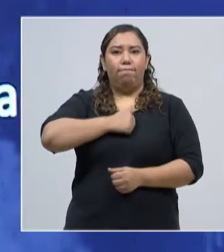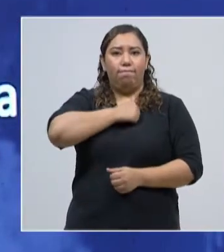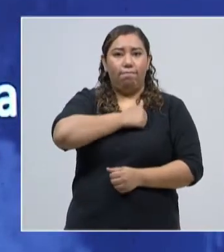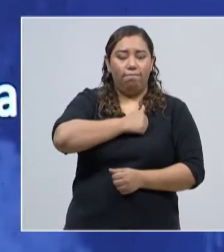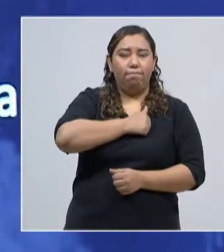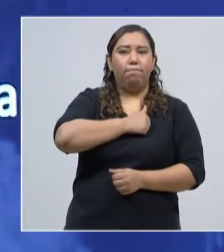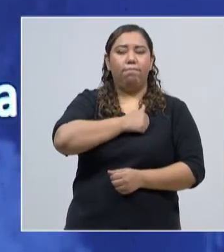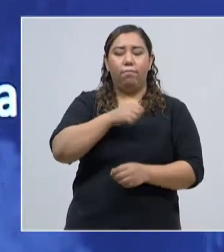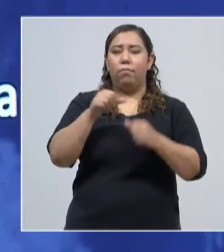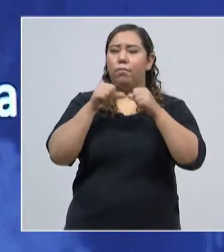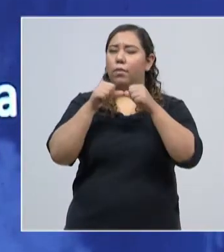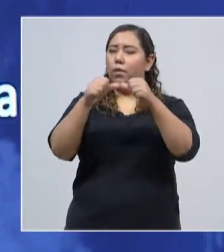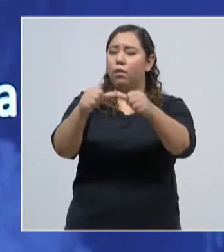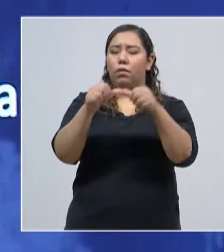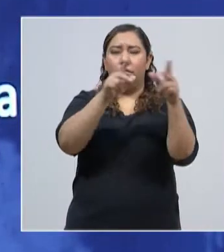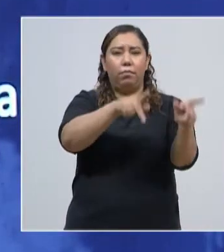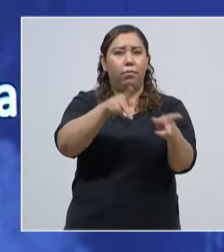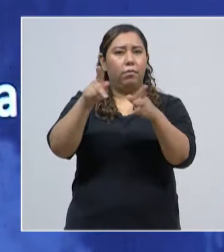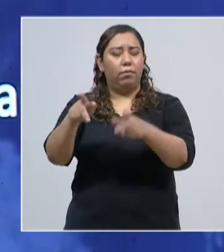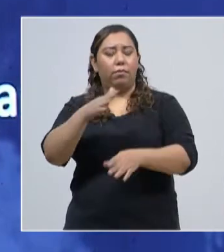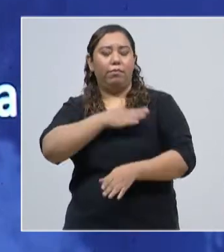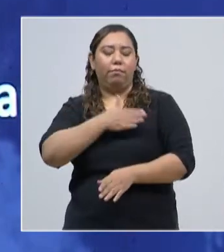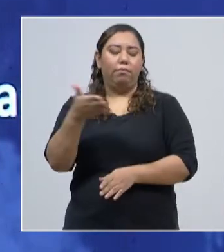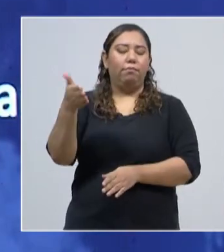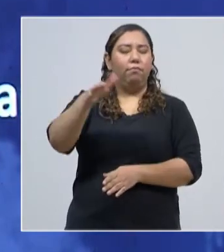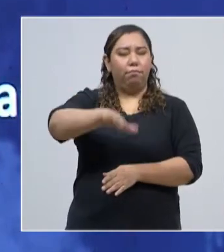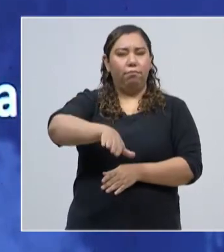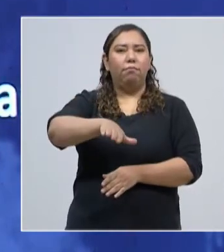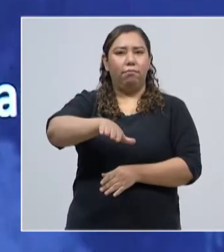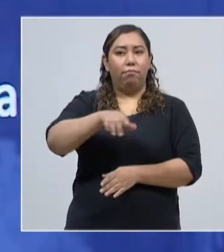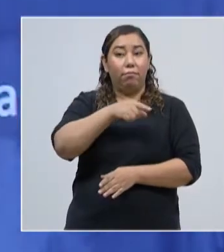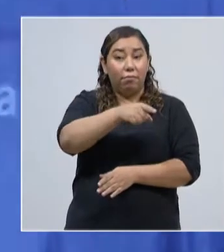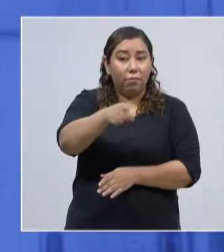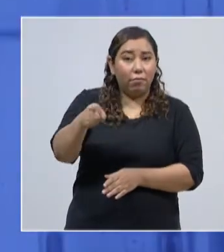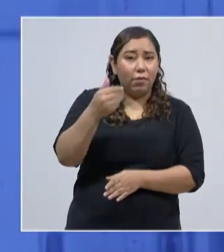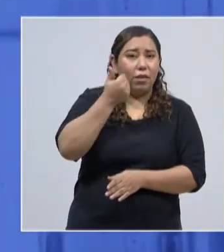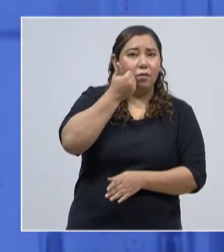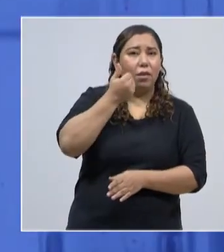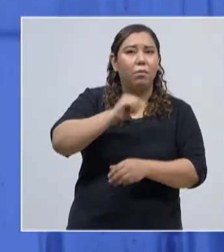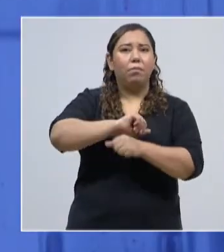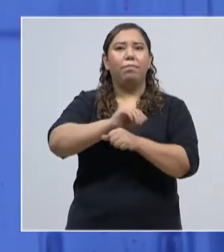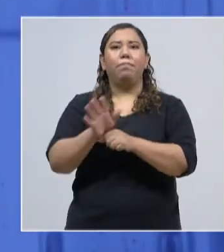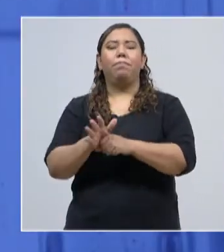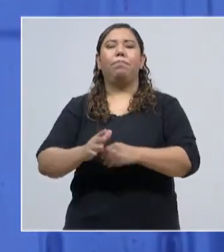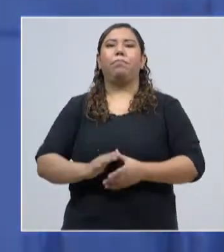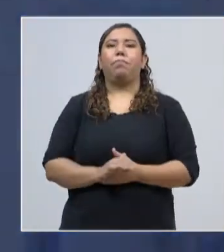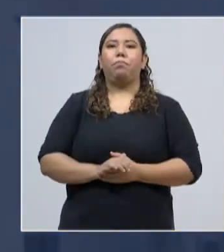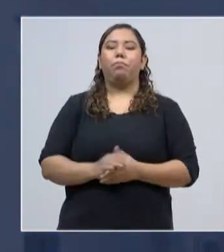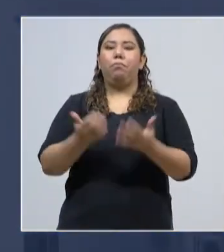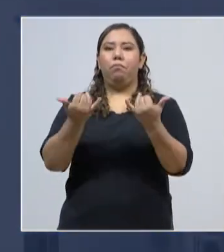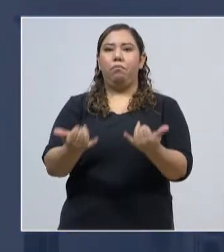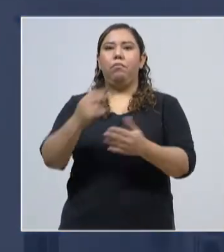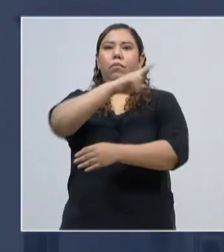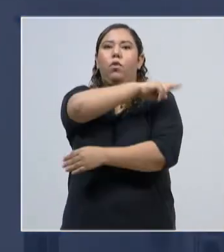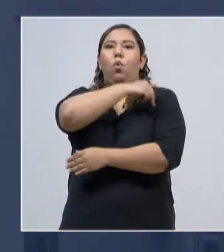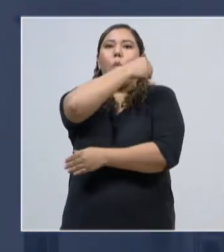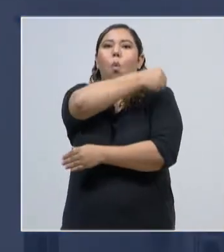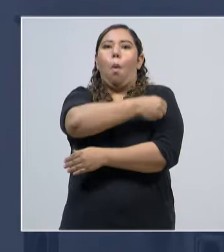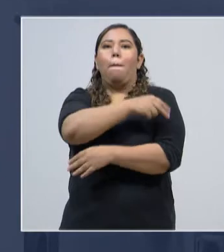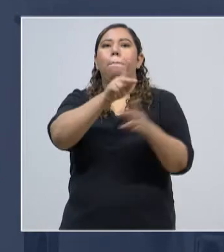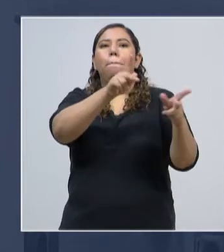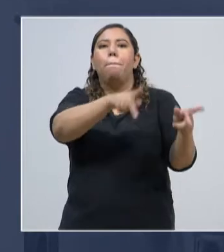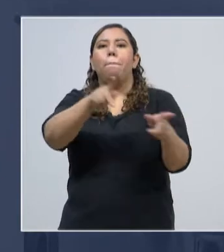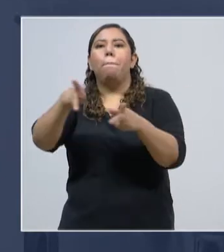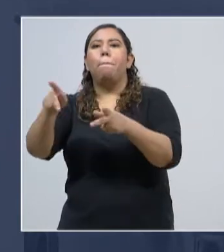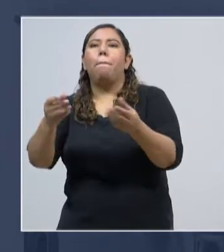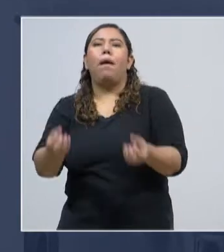teniendo fallecimientos a causa de COVID-19. Continuamos con el tema de los hospitalizados. En todo el